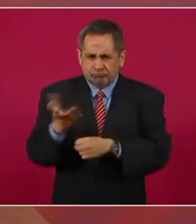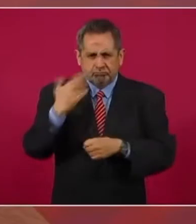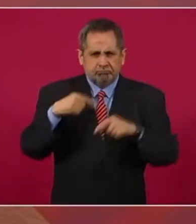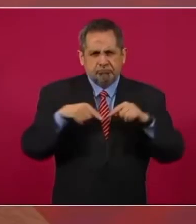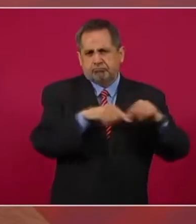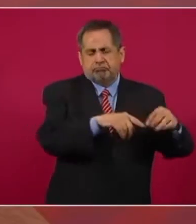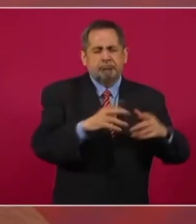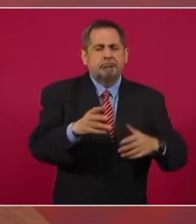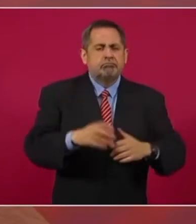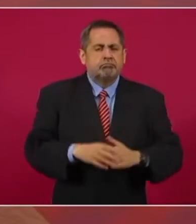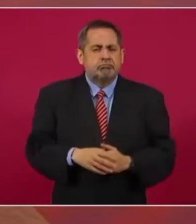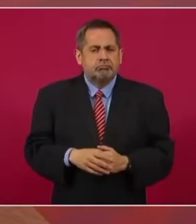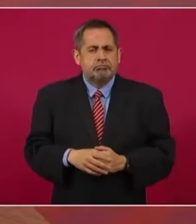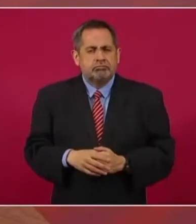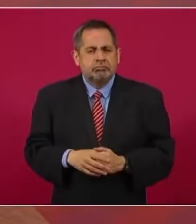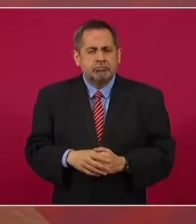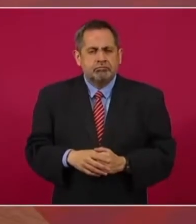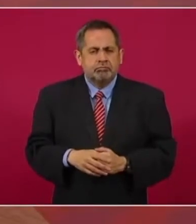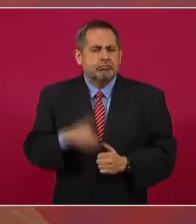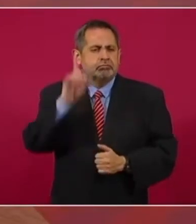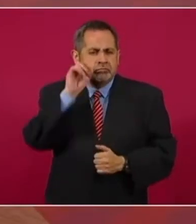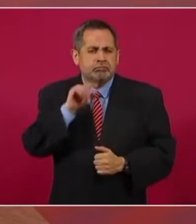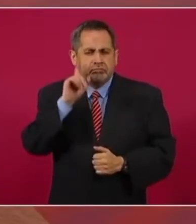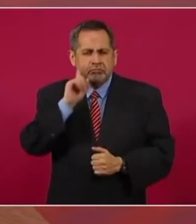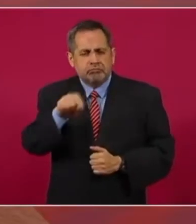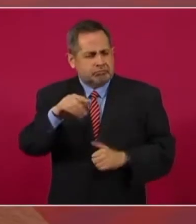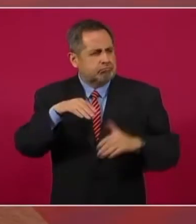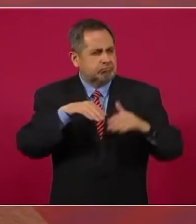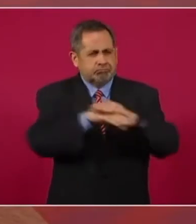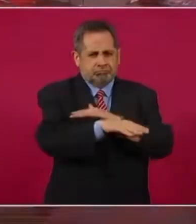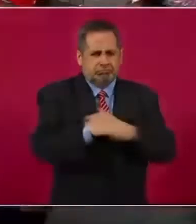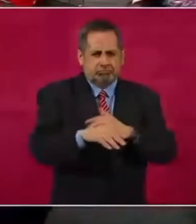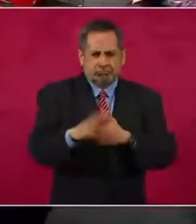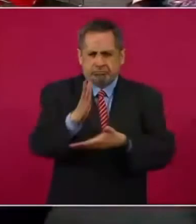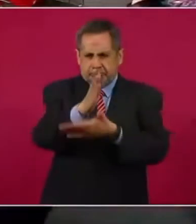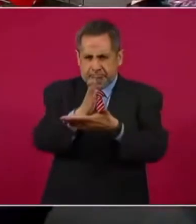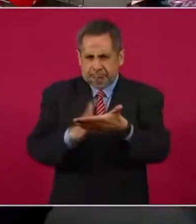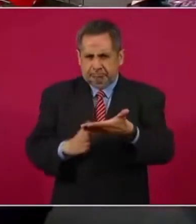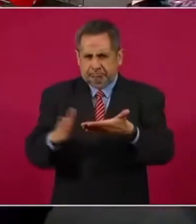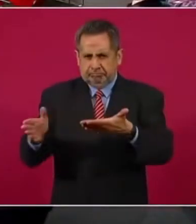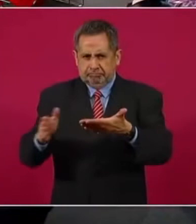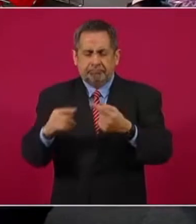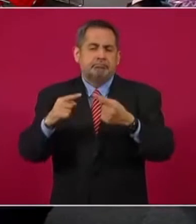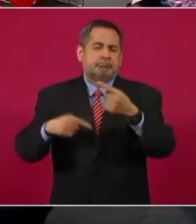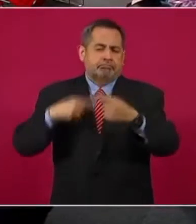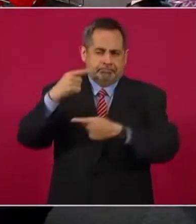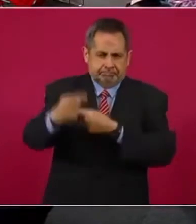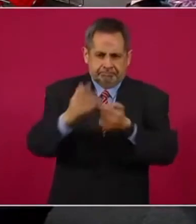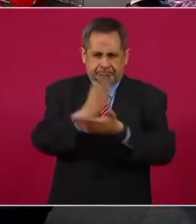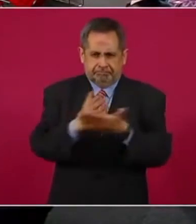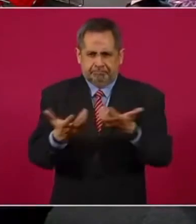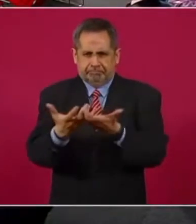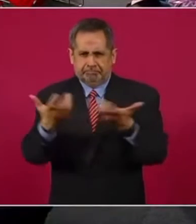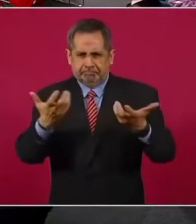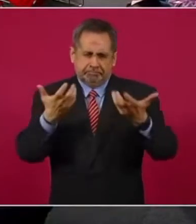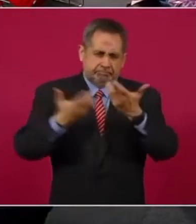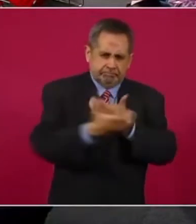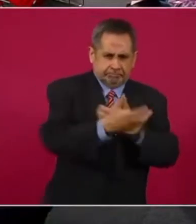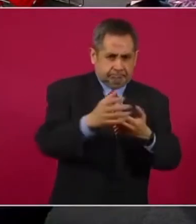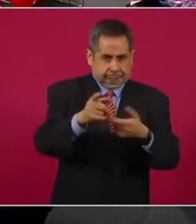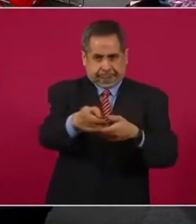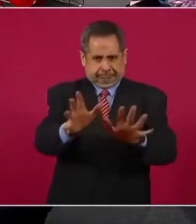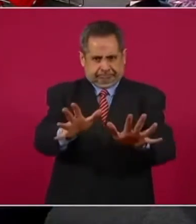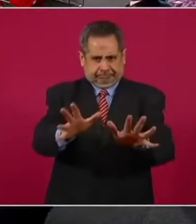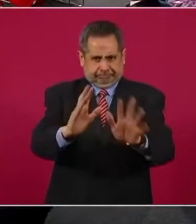les invito mañana, vamos la mitad y pasado mañana a la otra mitad, así como están,